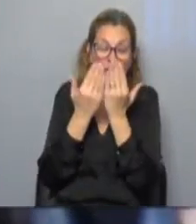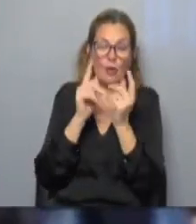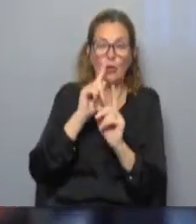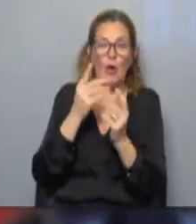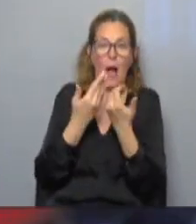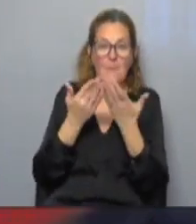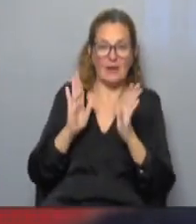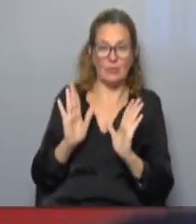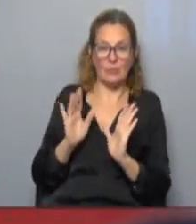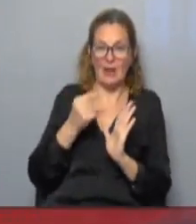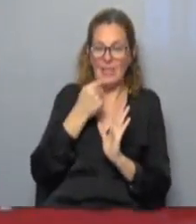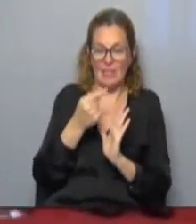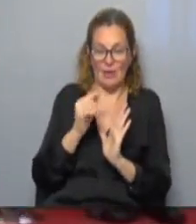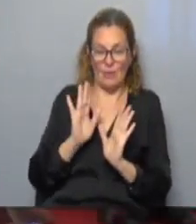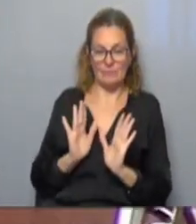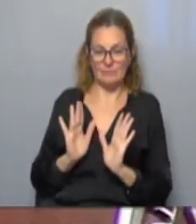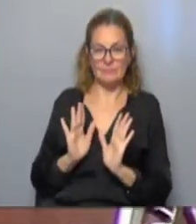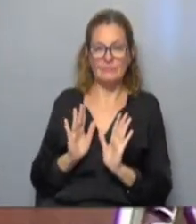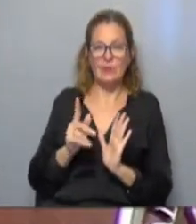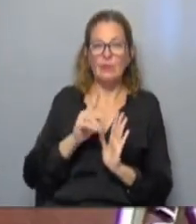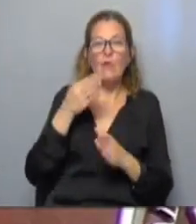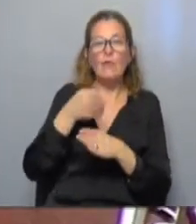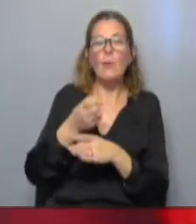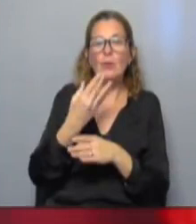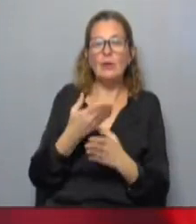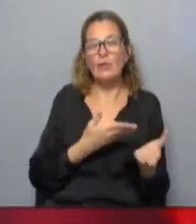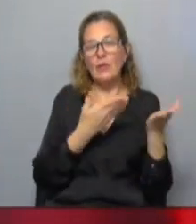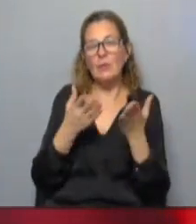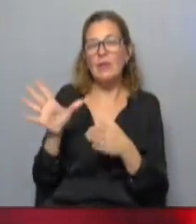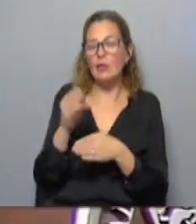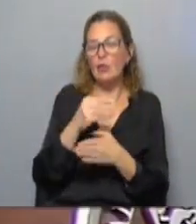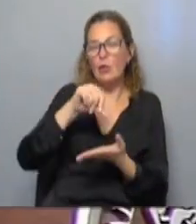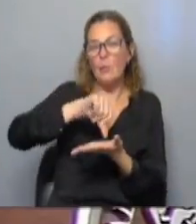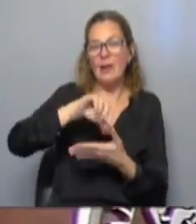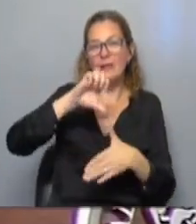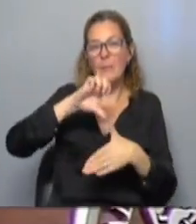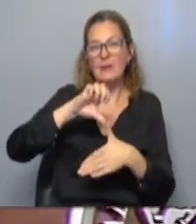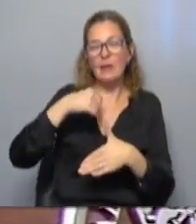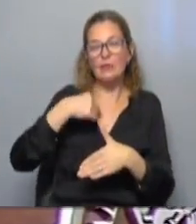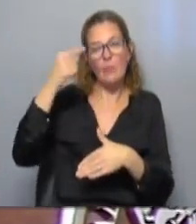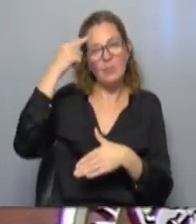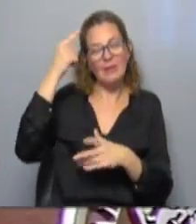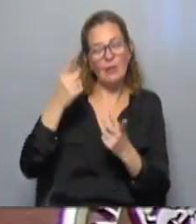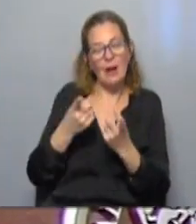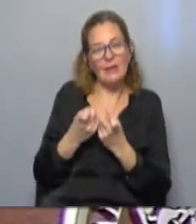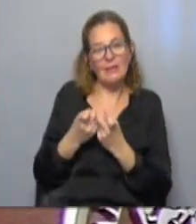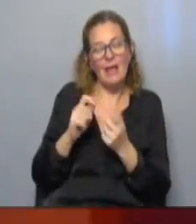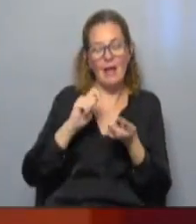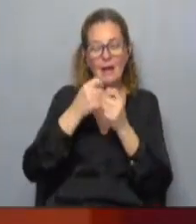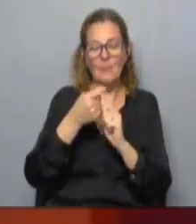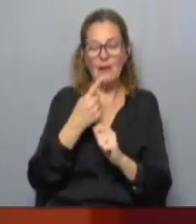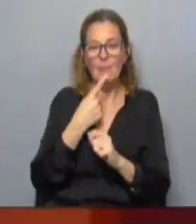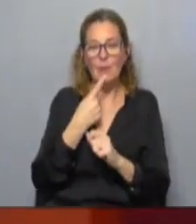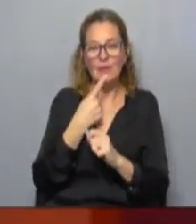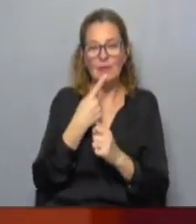apertura según sostuvo el mandatario no voy porque no se invita a todos los países de América y yo creo en la necesidad de cambiar la